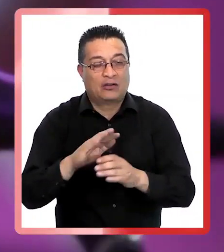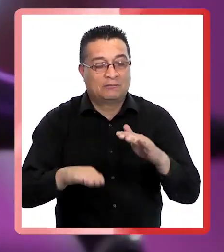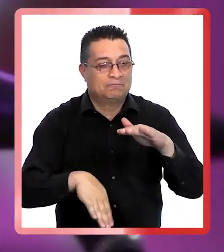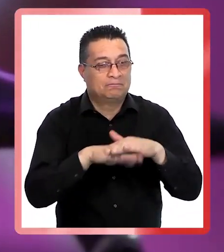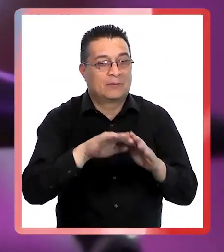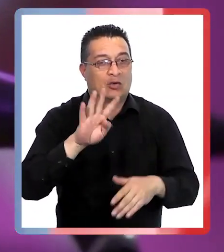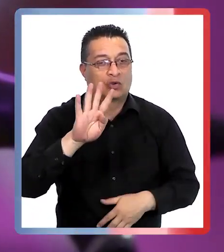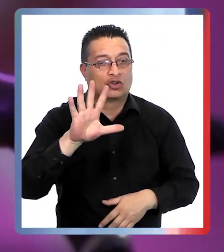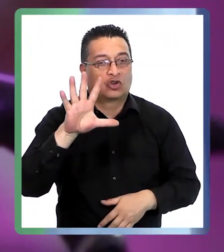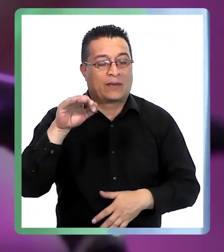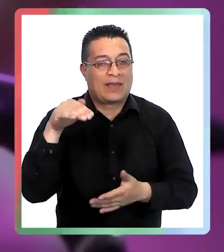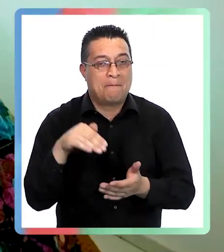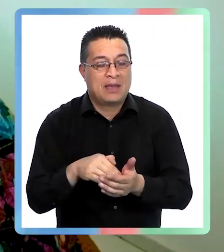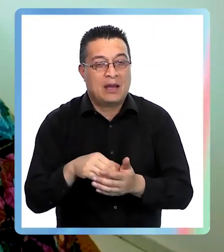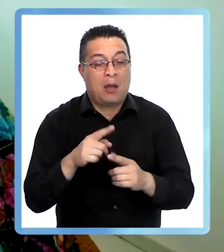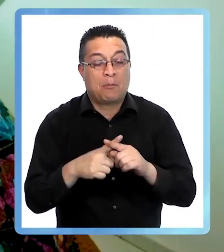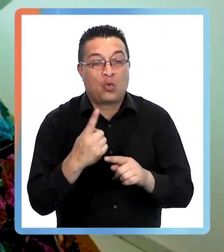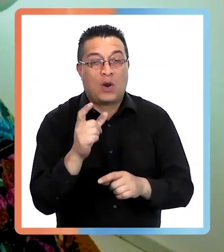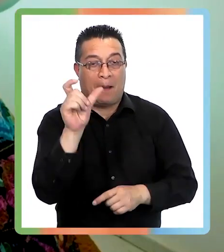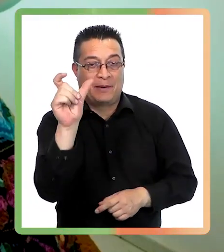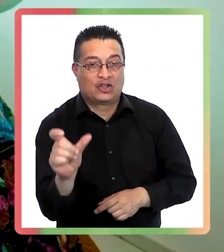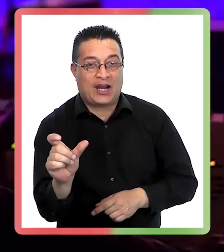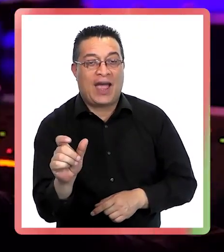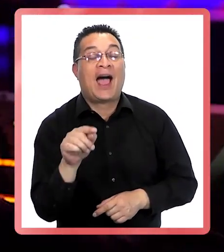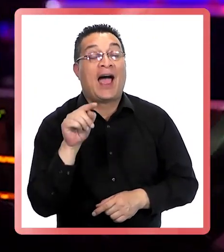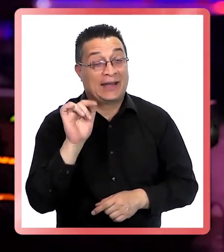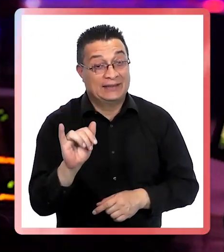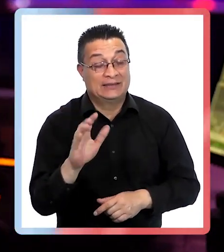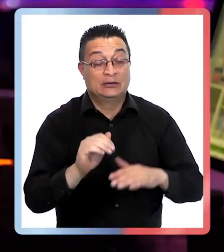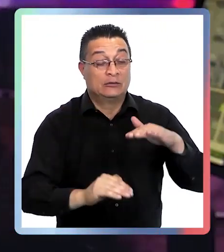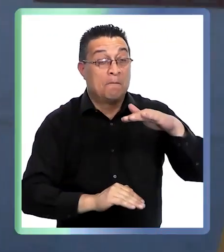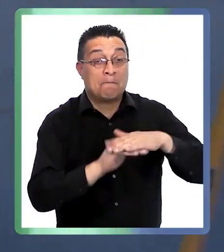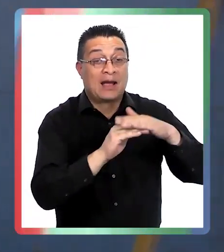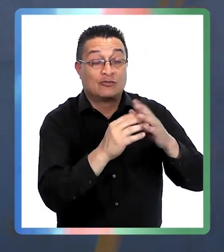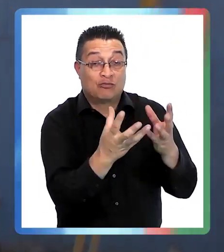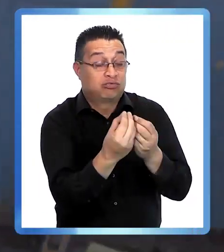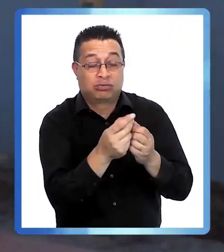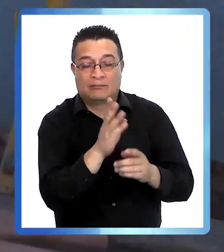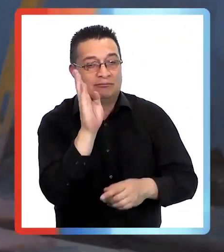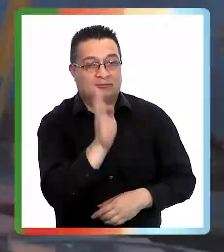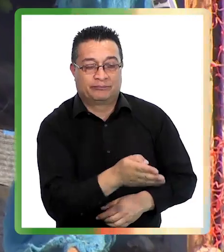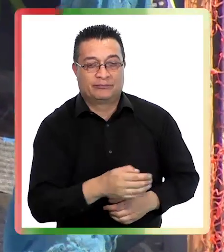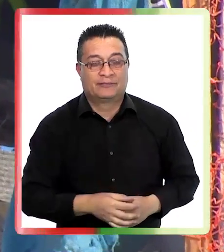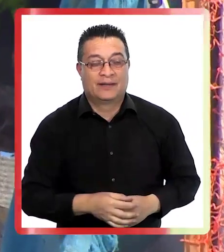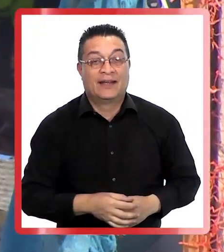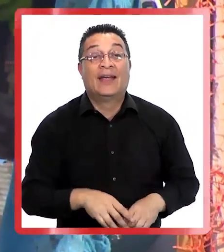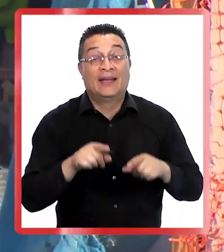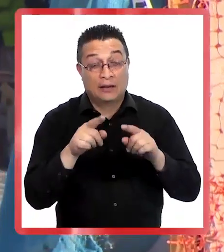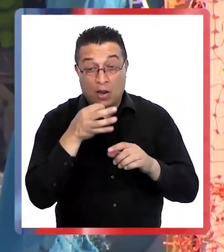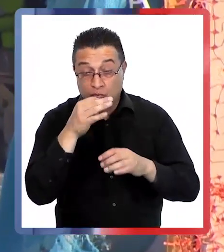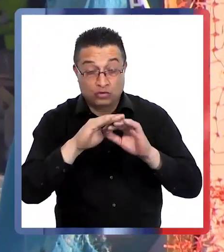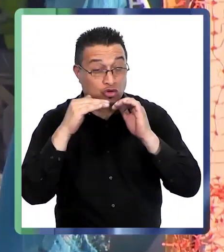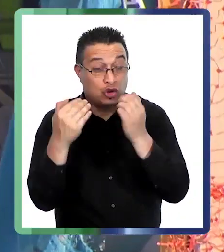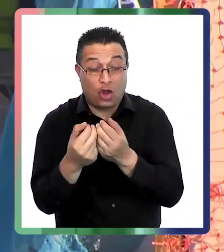pesos por persona y se terminará el límite de aforo para este tipo de eventos. El anuncio completo de este nuevo plan de